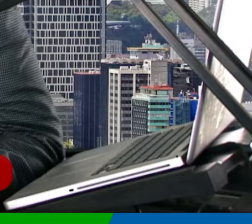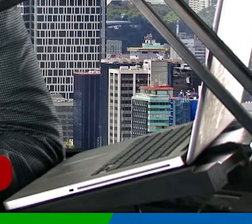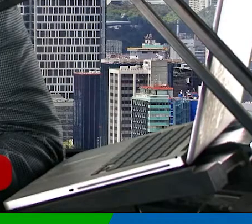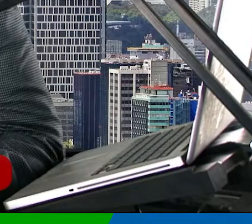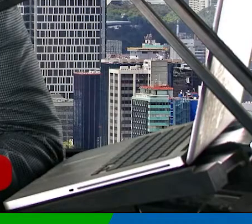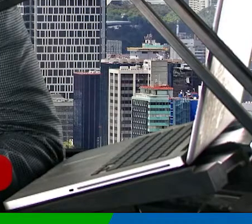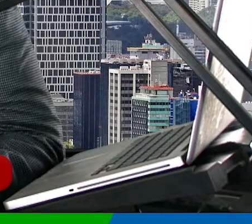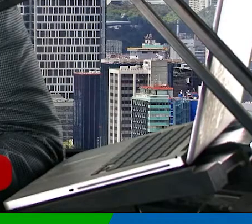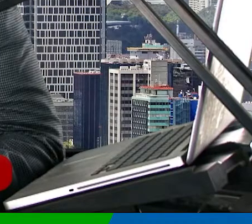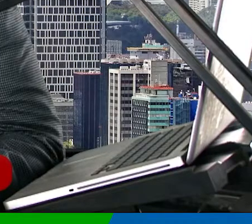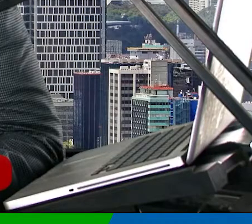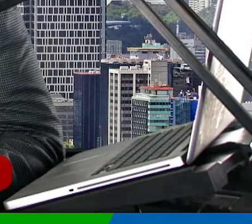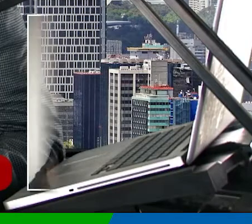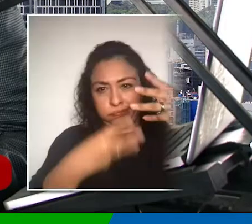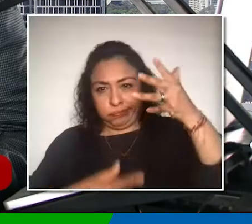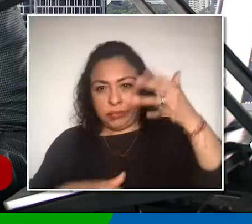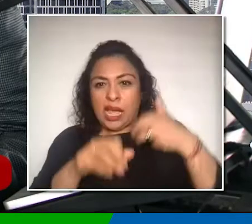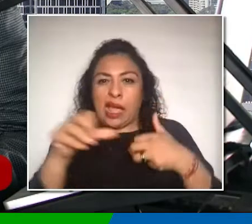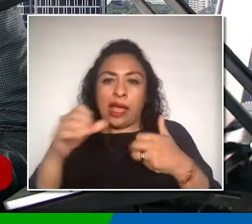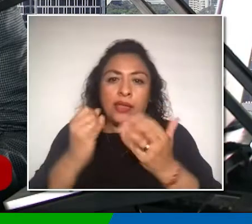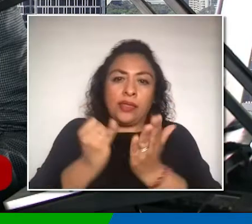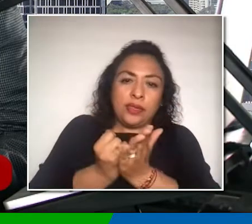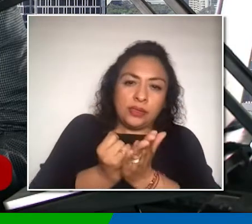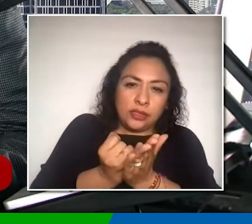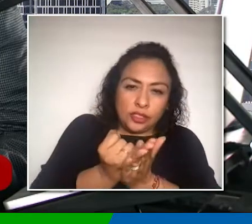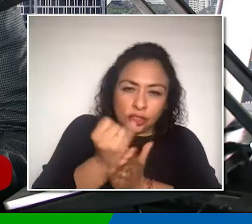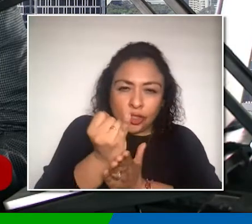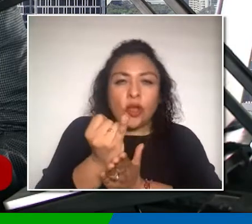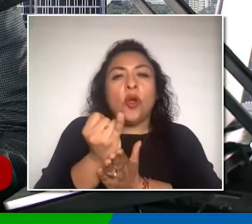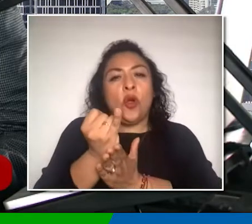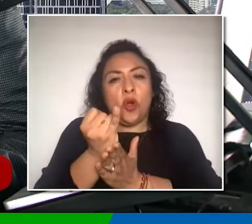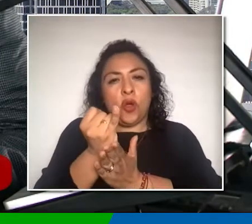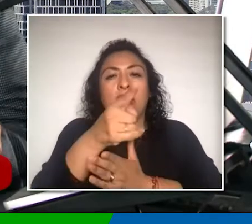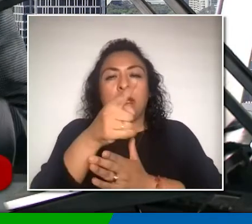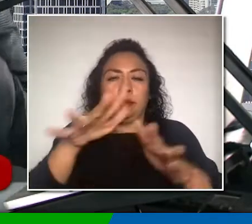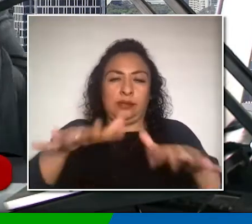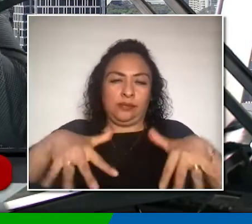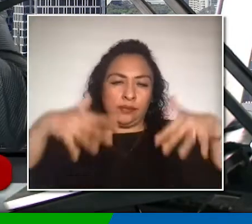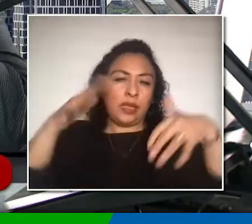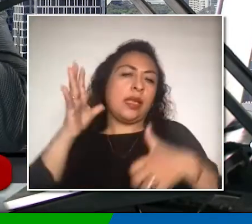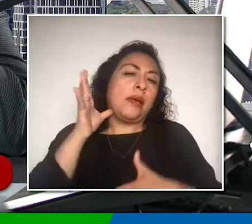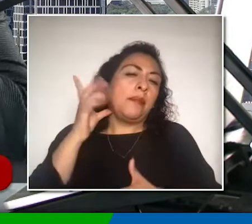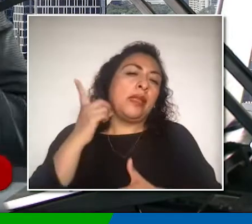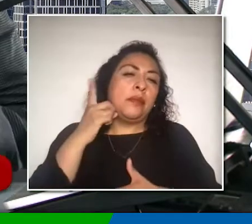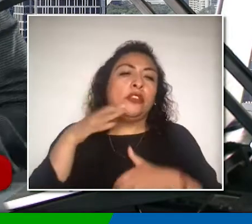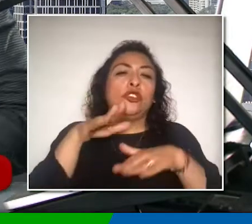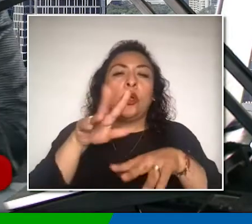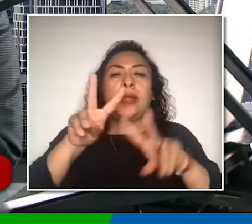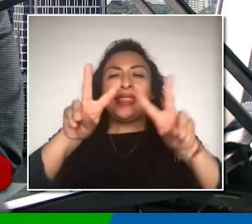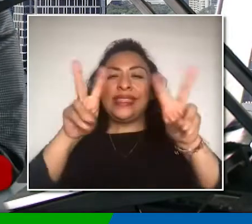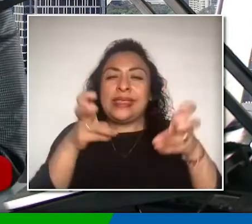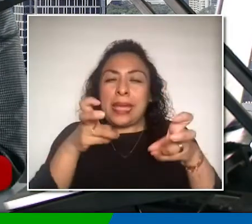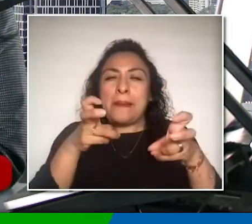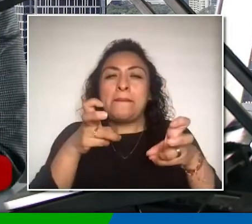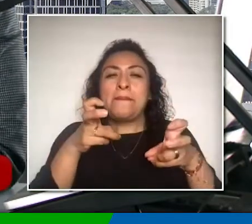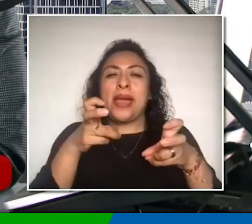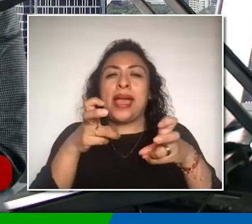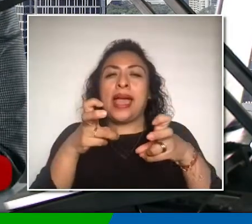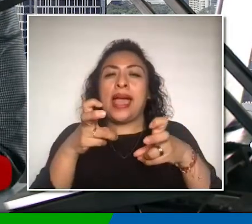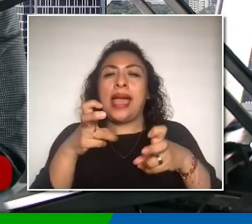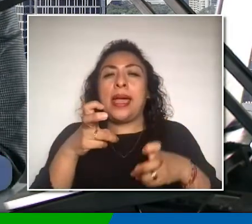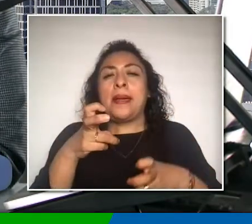referente a las decisiones que se tomaron en el Congreso para el tema del doblaje en las películas. ¿Se acuerdan? Les daba a ustedes los datos de